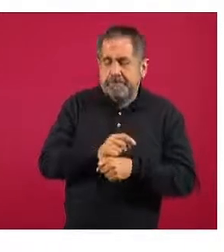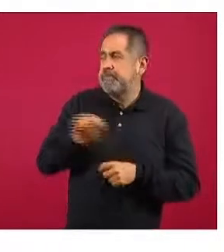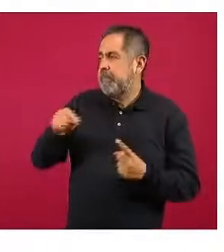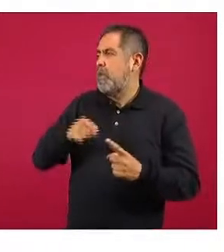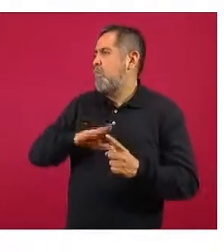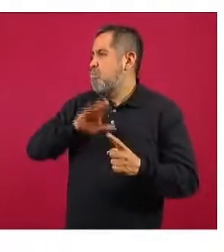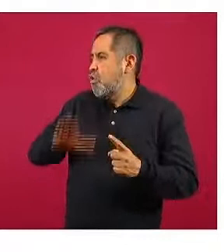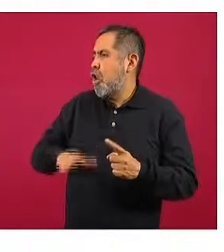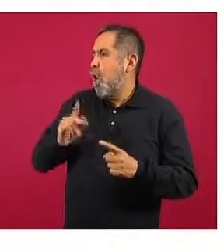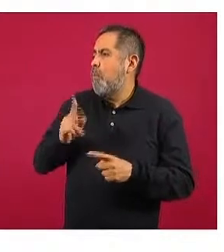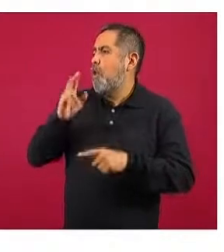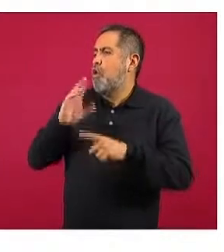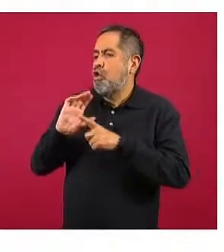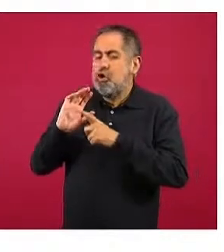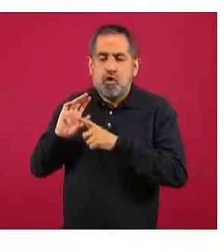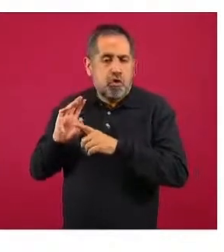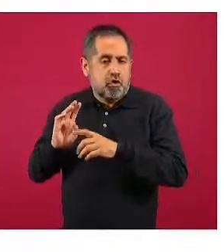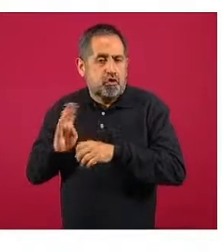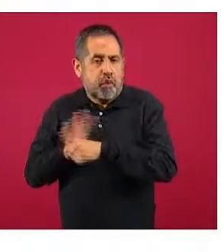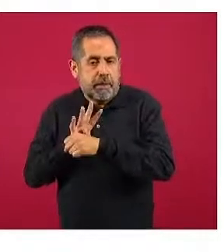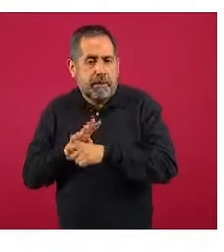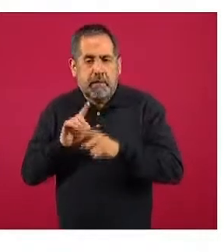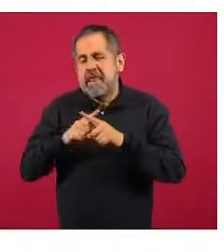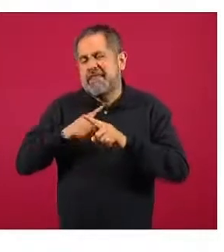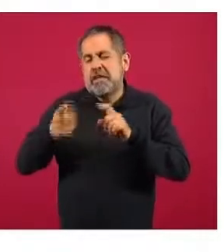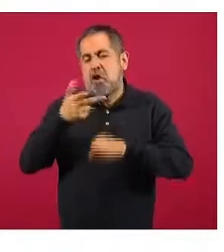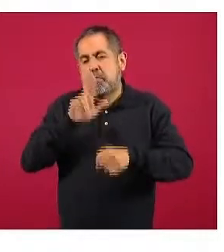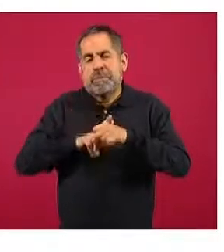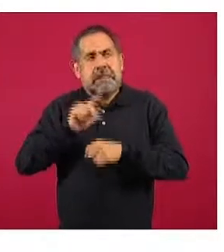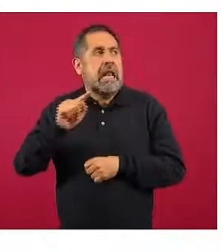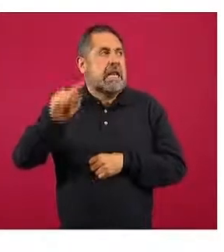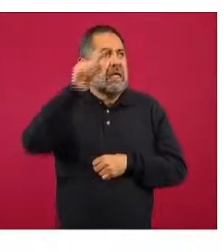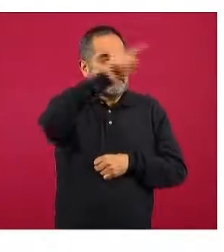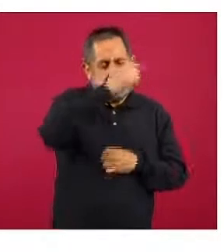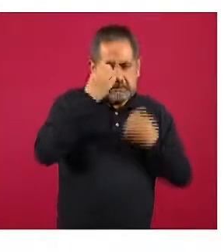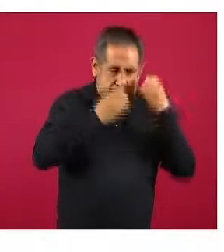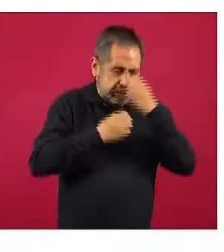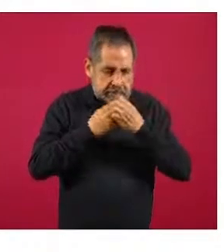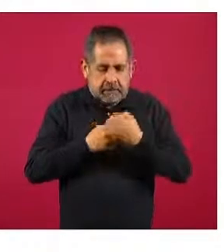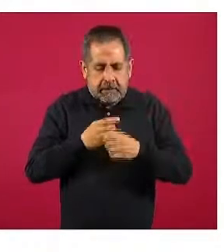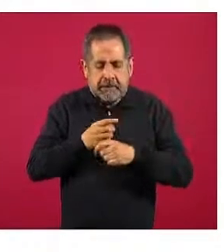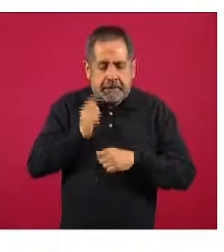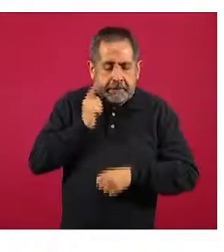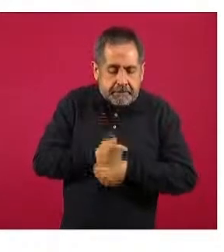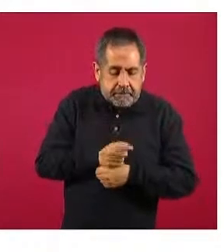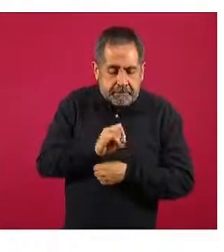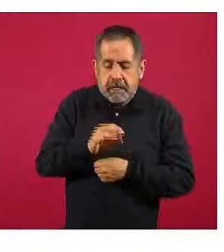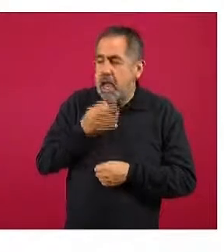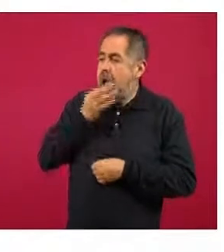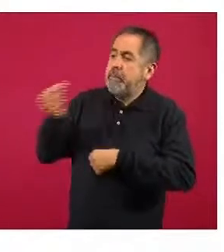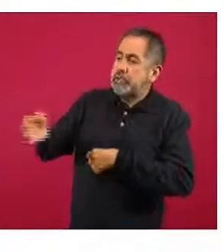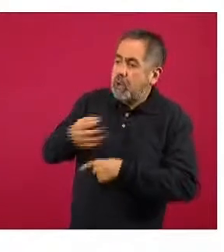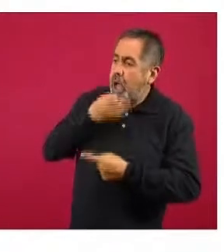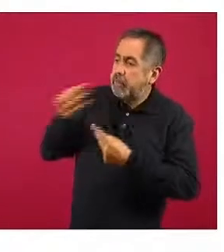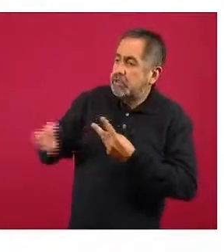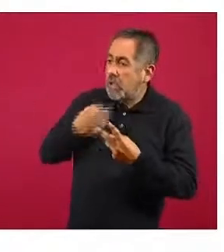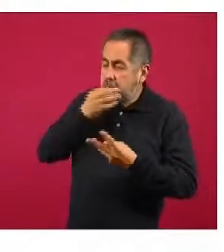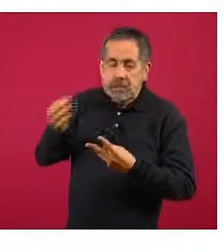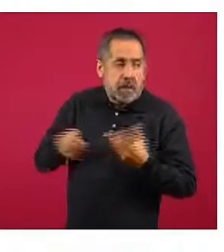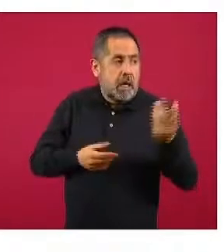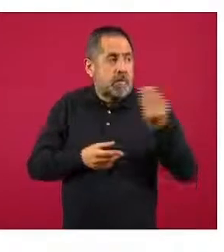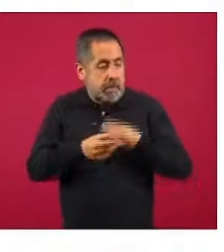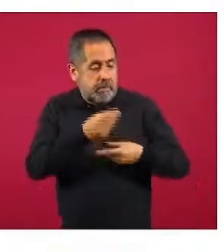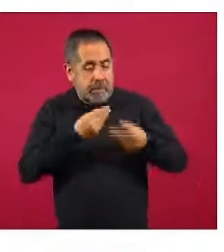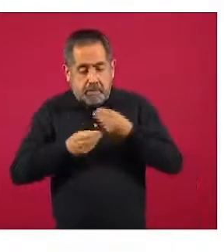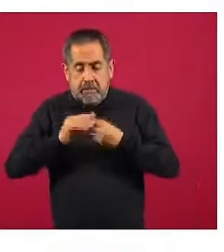los diferentes comités hospitalarios de las jurisdicciones sanitarias o de los mismos estados llevan a cabo estos ejercicios de